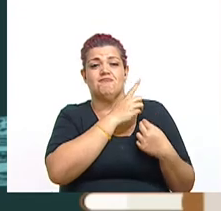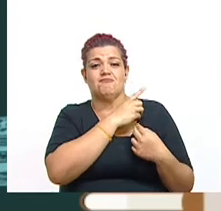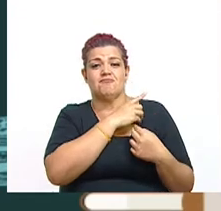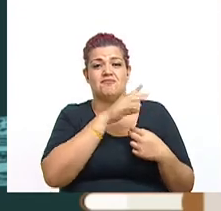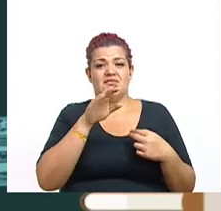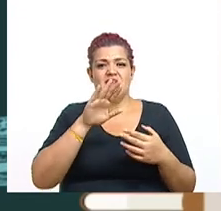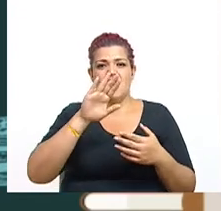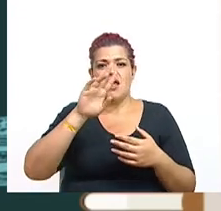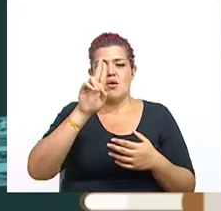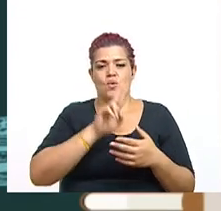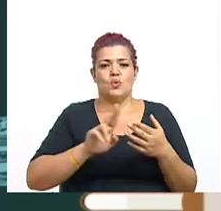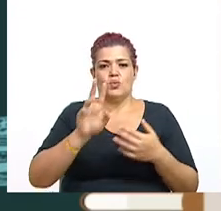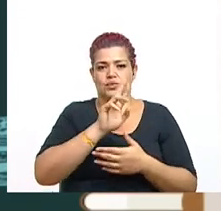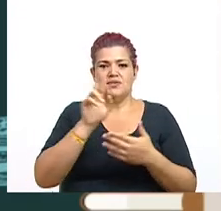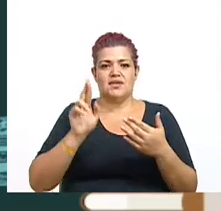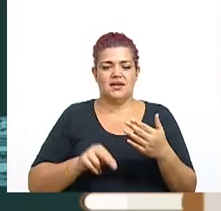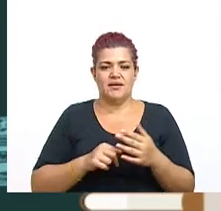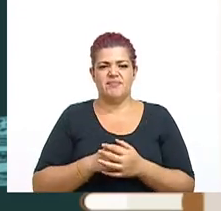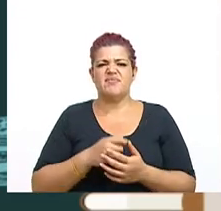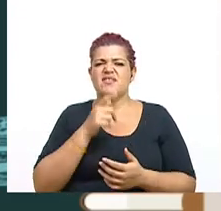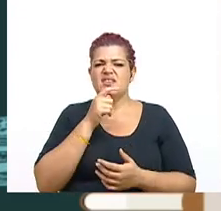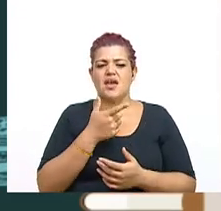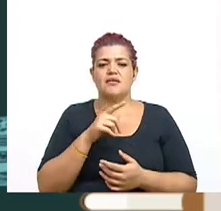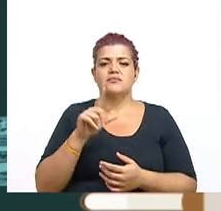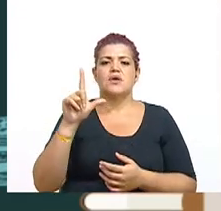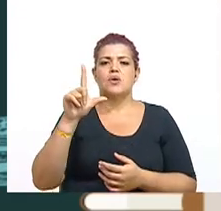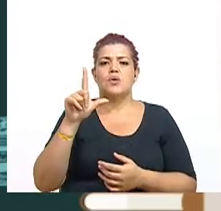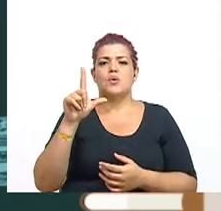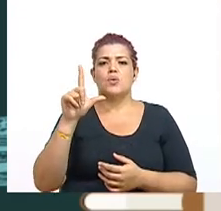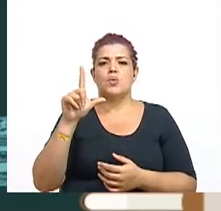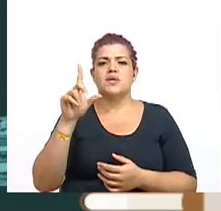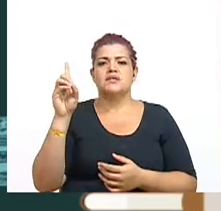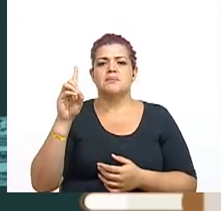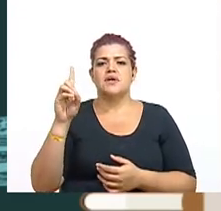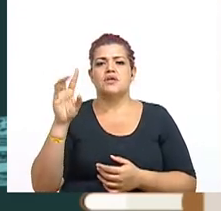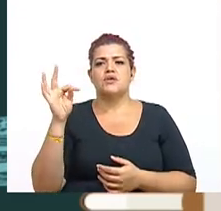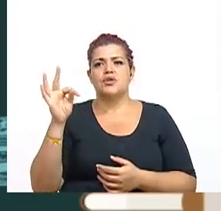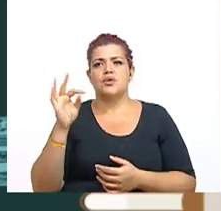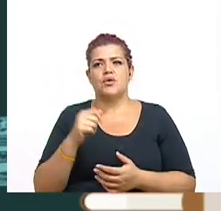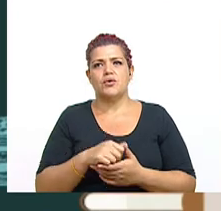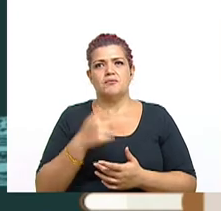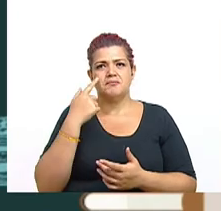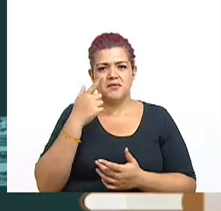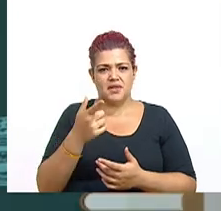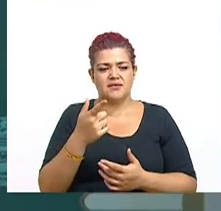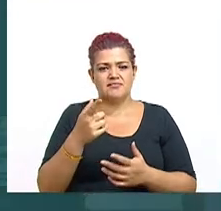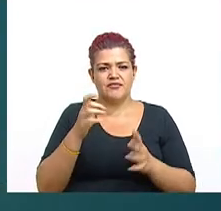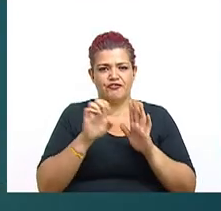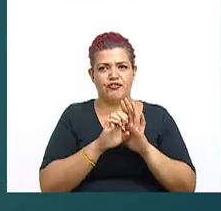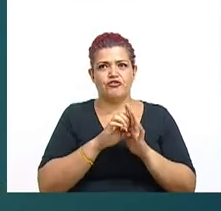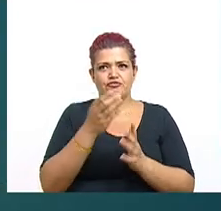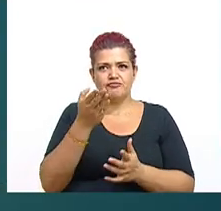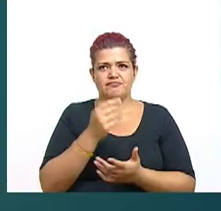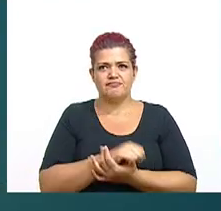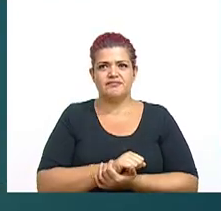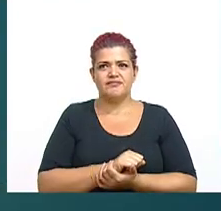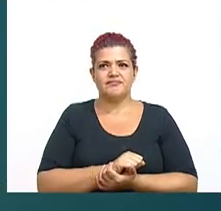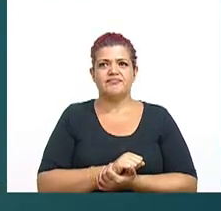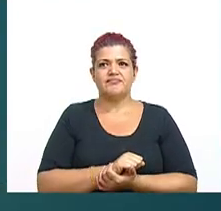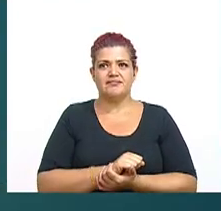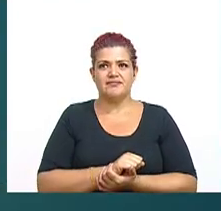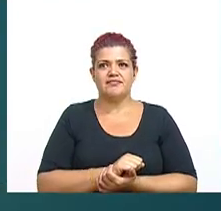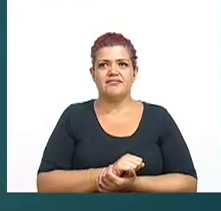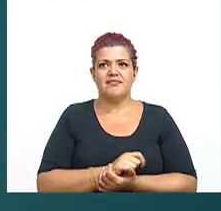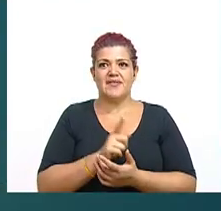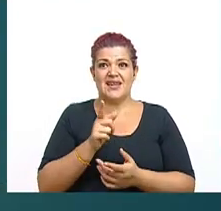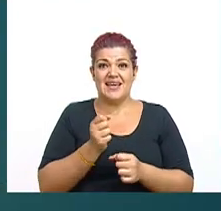UCR. Se trata de don Luis Demetrio Tinoco. Vamos a ver una fotografía de él. ¿Qué les parece? Ah, ahí está.